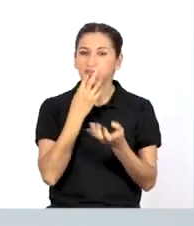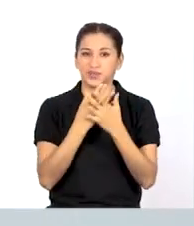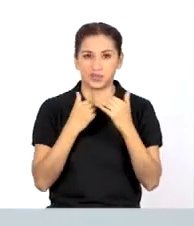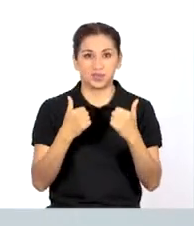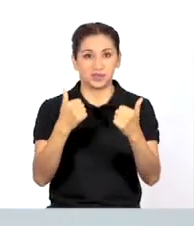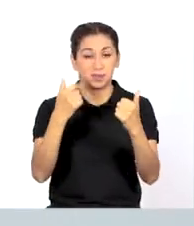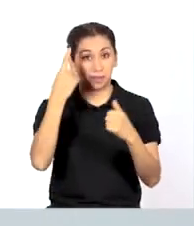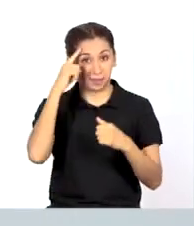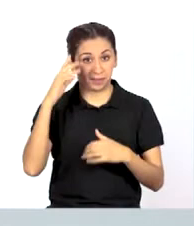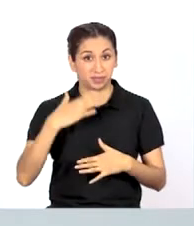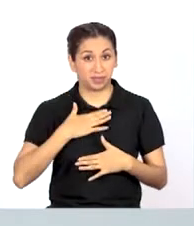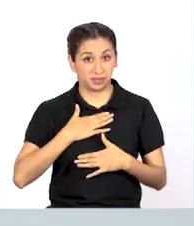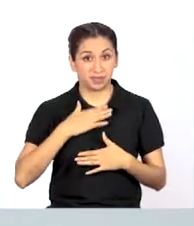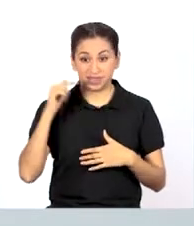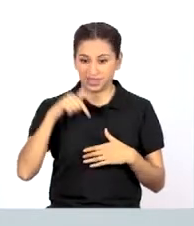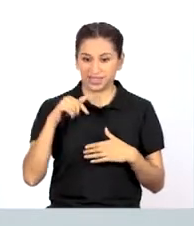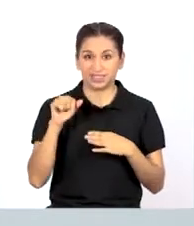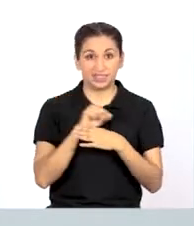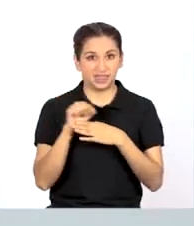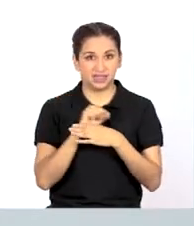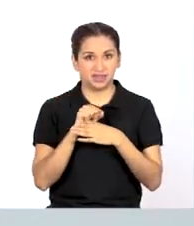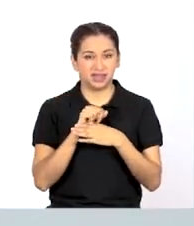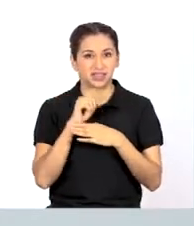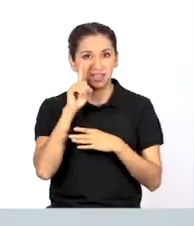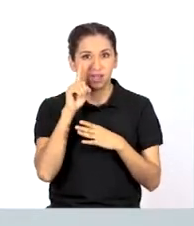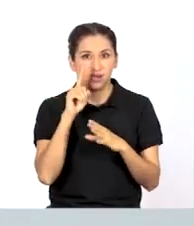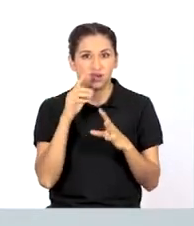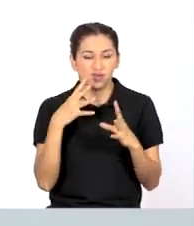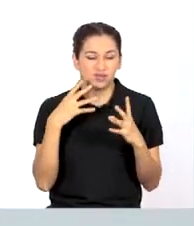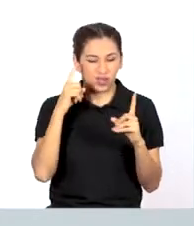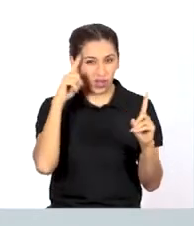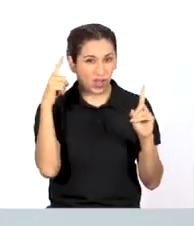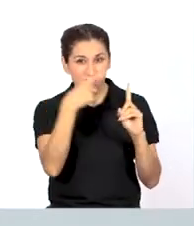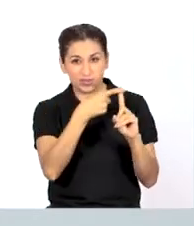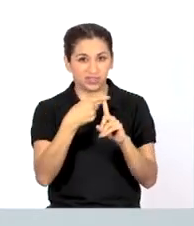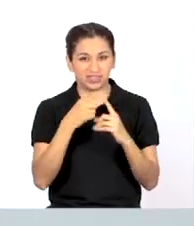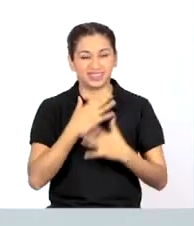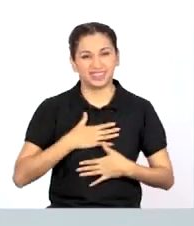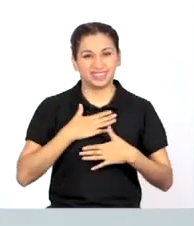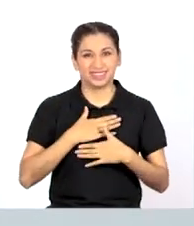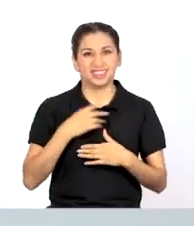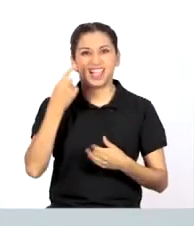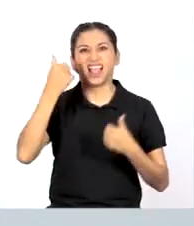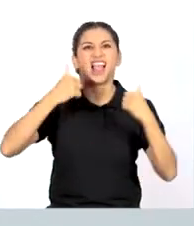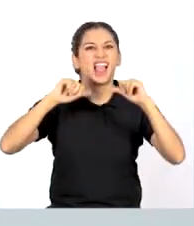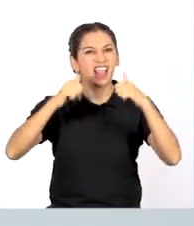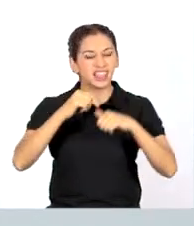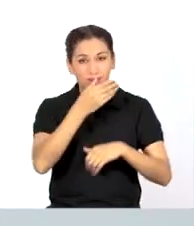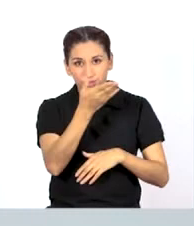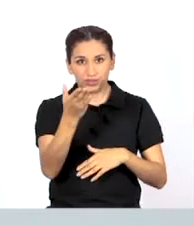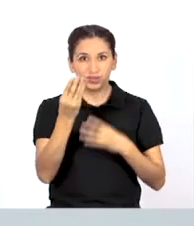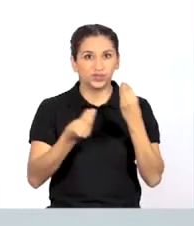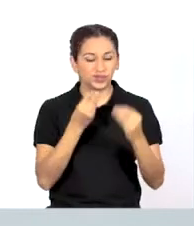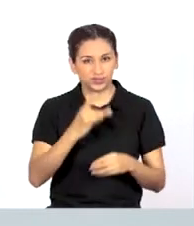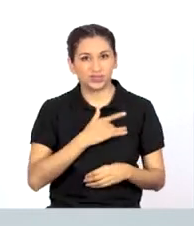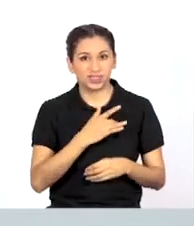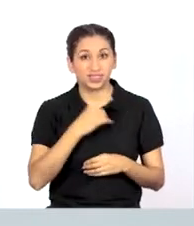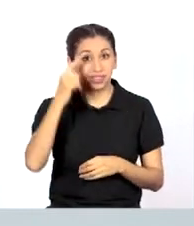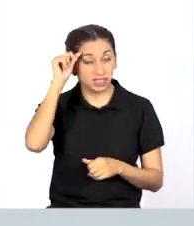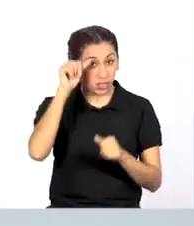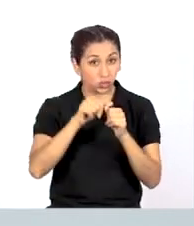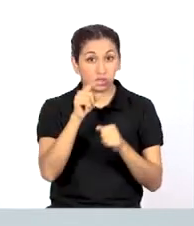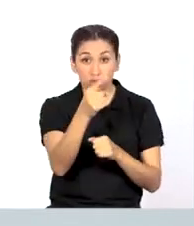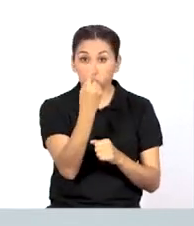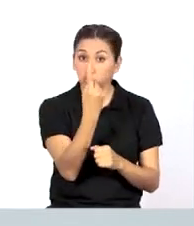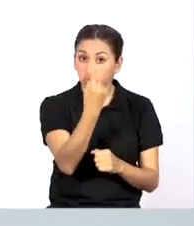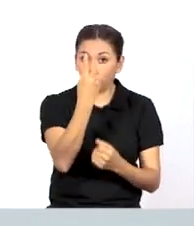muy bien. Para mí, este ejercicio es un reto y es muy entretenido. ¿Qué les pareció a ustedes? Recuerden que cada uno es